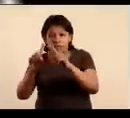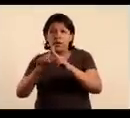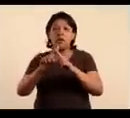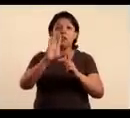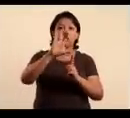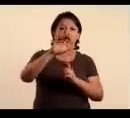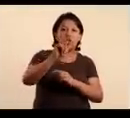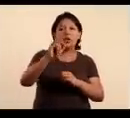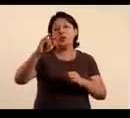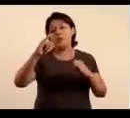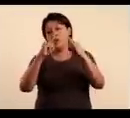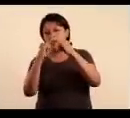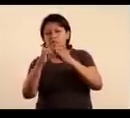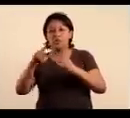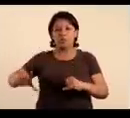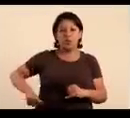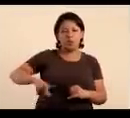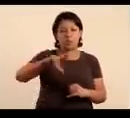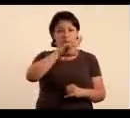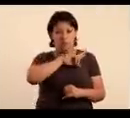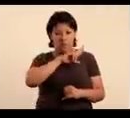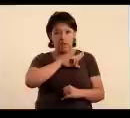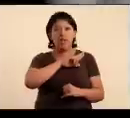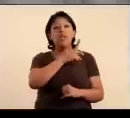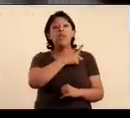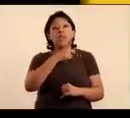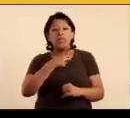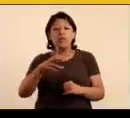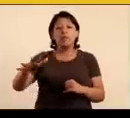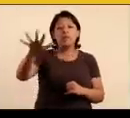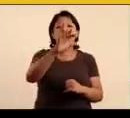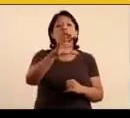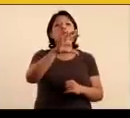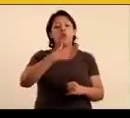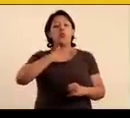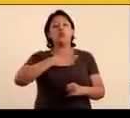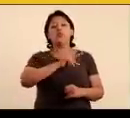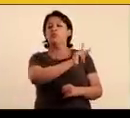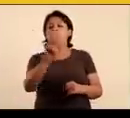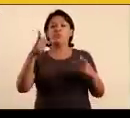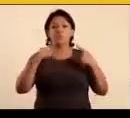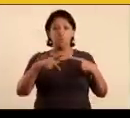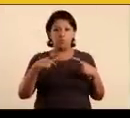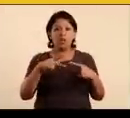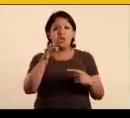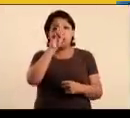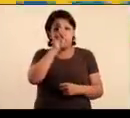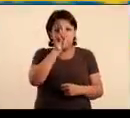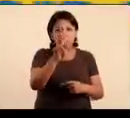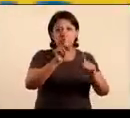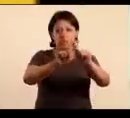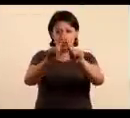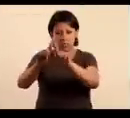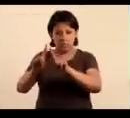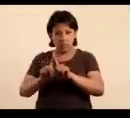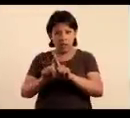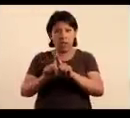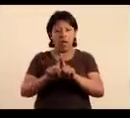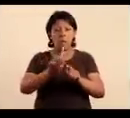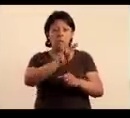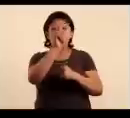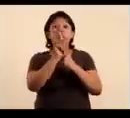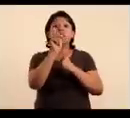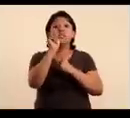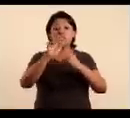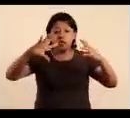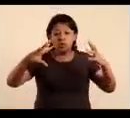o instituciones públicas y privadas deben ser espacios para la dignidad de cualquier persona, para el respeto a la diversidad. Nuestro país es la suma de